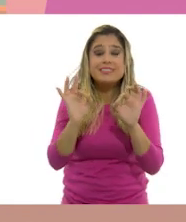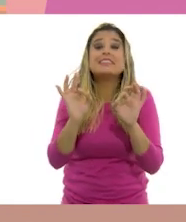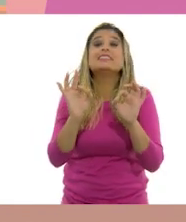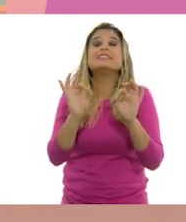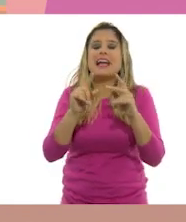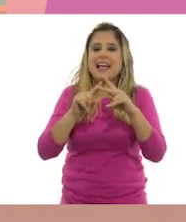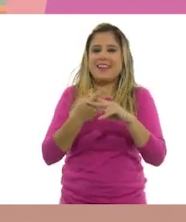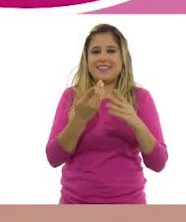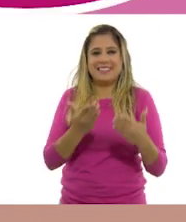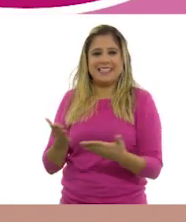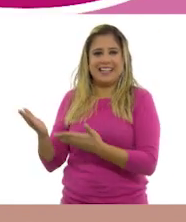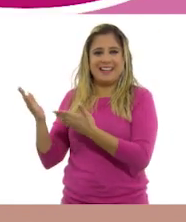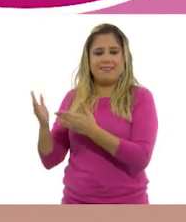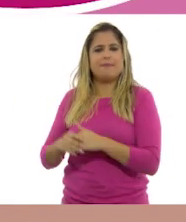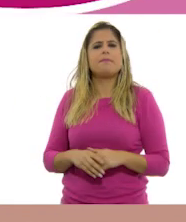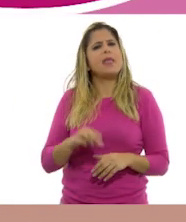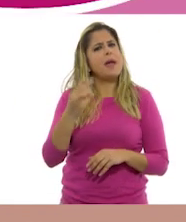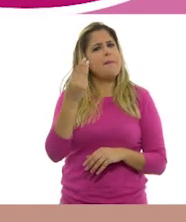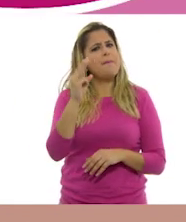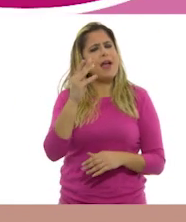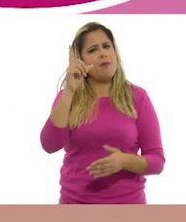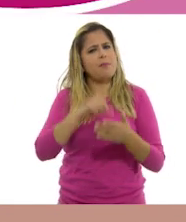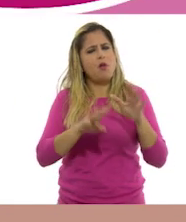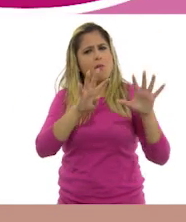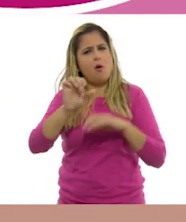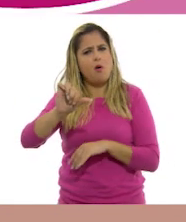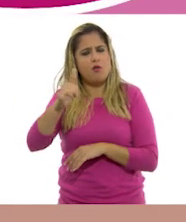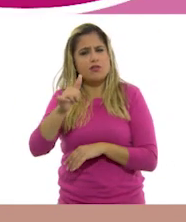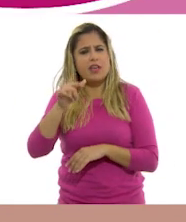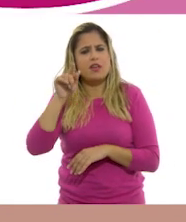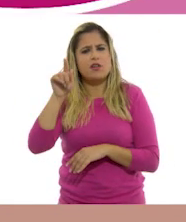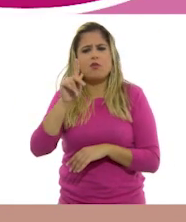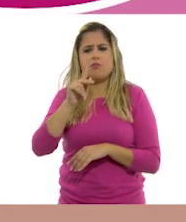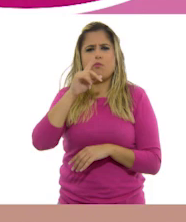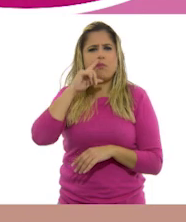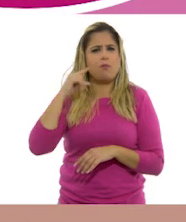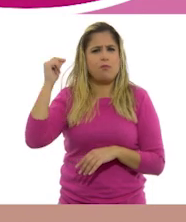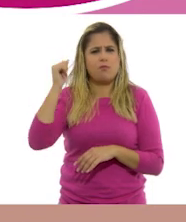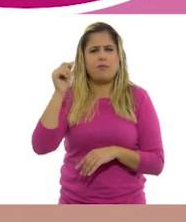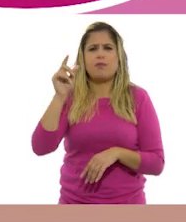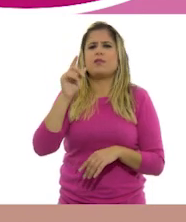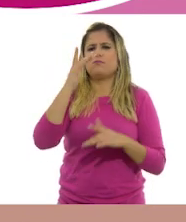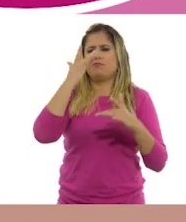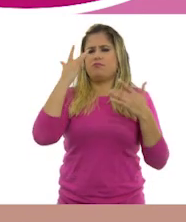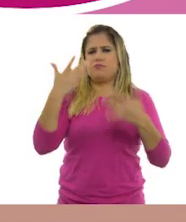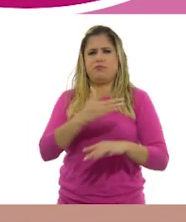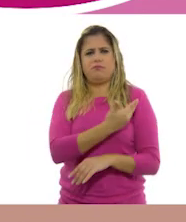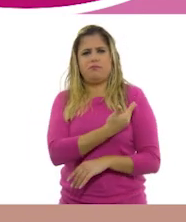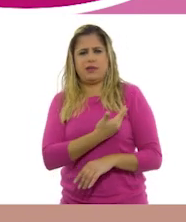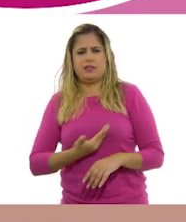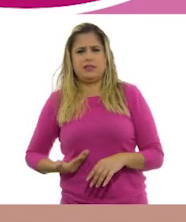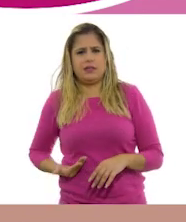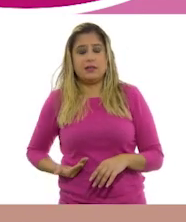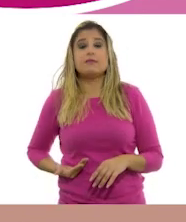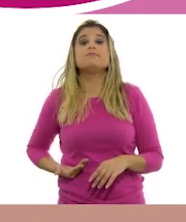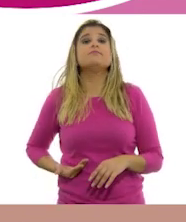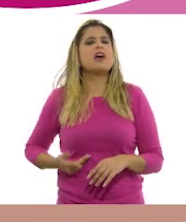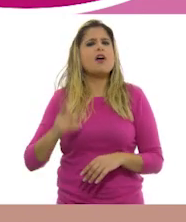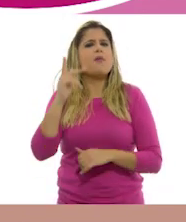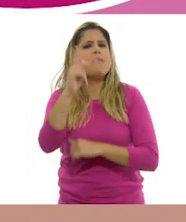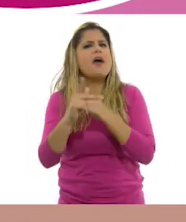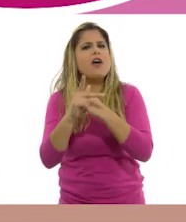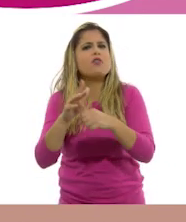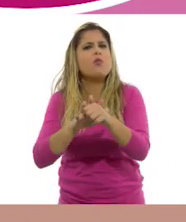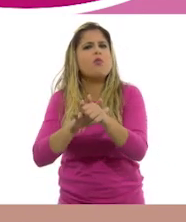En mayo de 1911, Porfirio Díaz renunció a la presidencia de la república. ¿En qué país